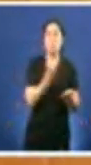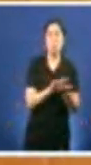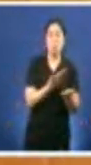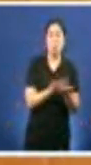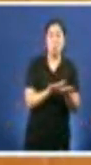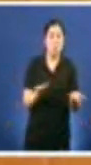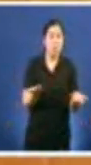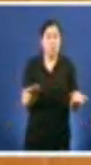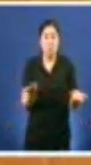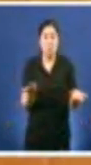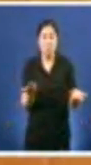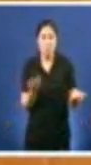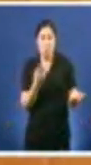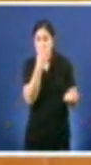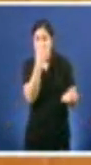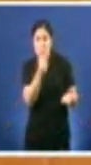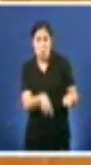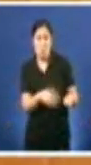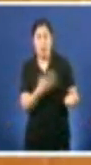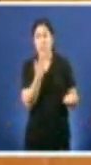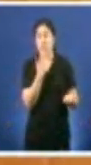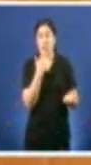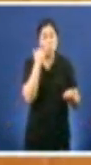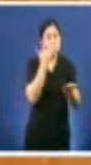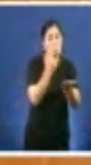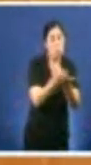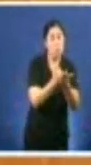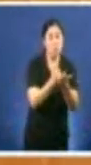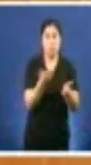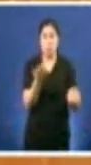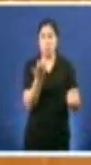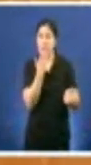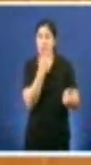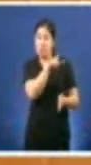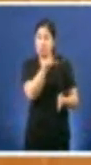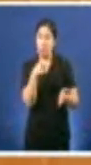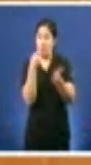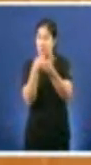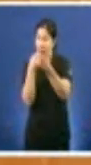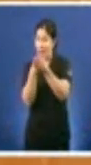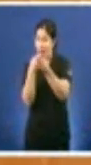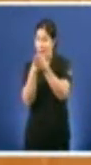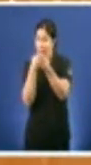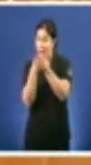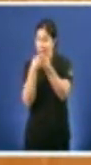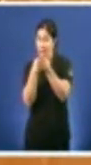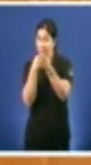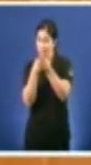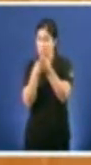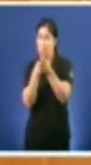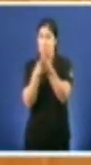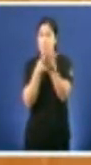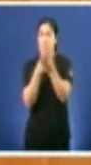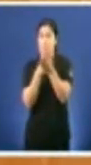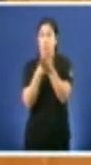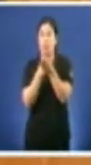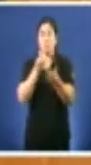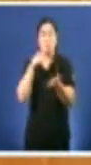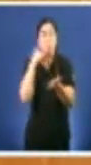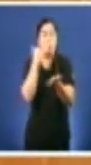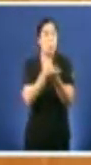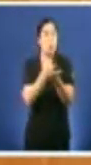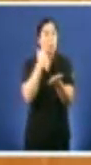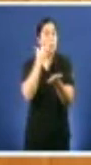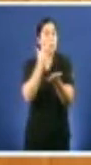vai en función do que pague o que non pague a administración as empresas privadas pero tampouco hai garantía de